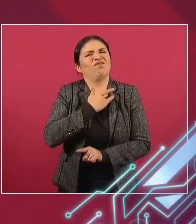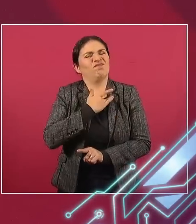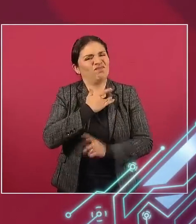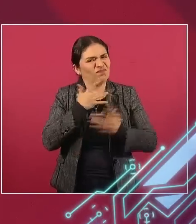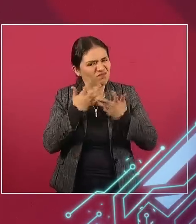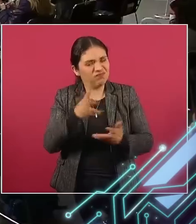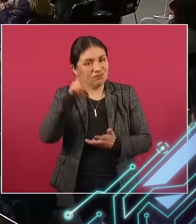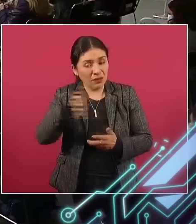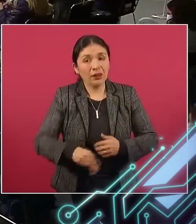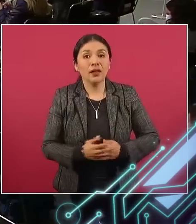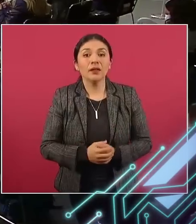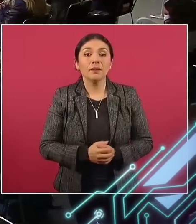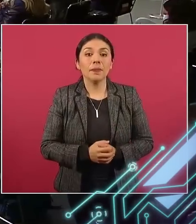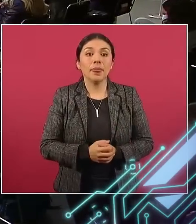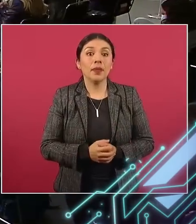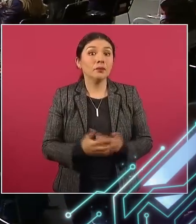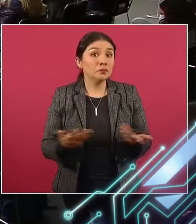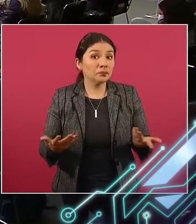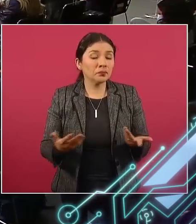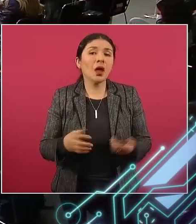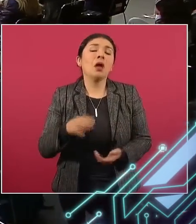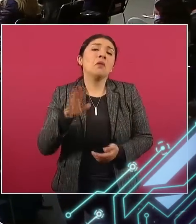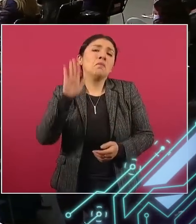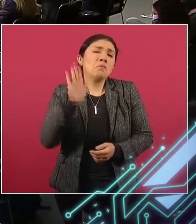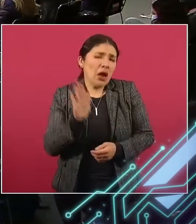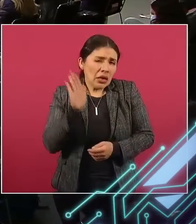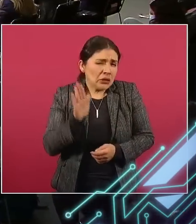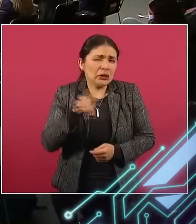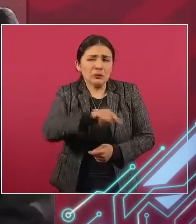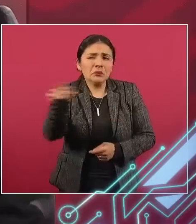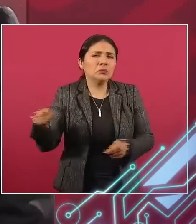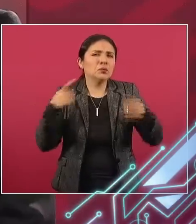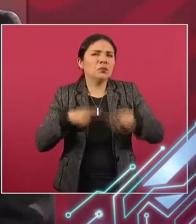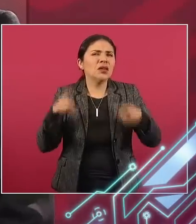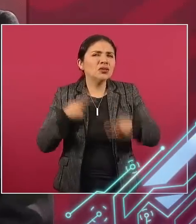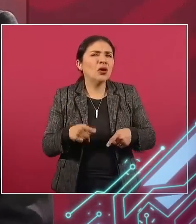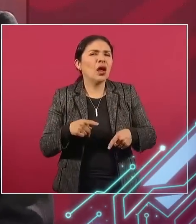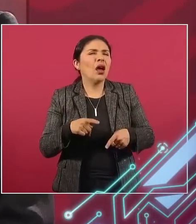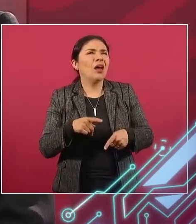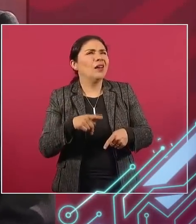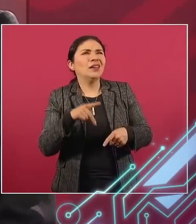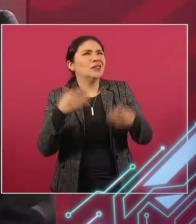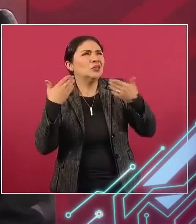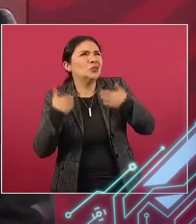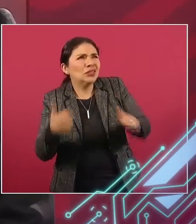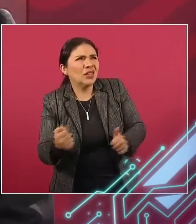Entonces, o se malinterpretó, no se explicó bien,